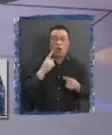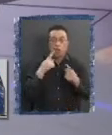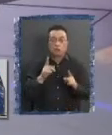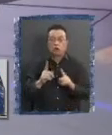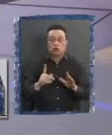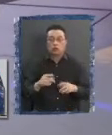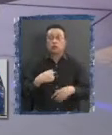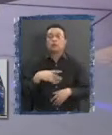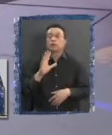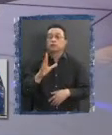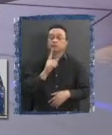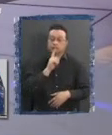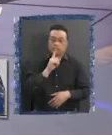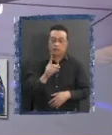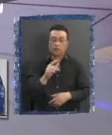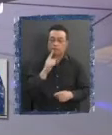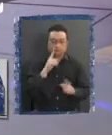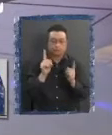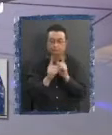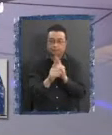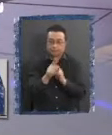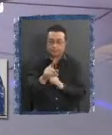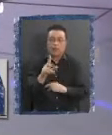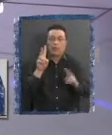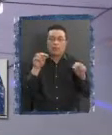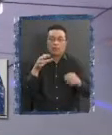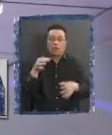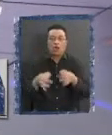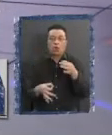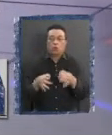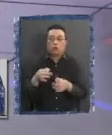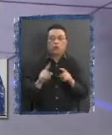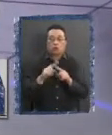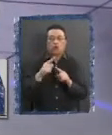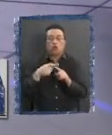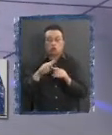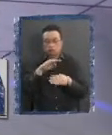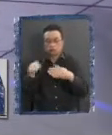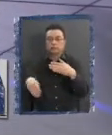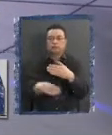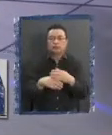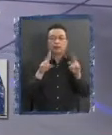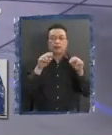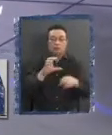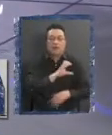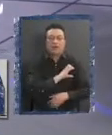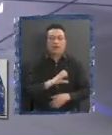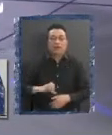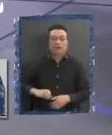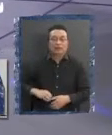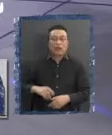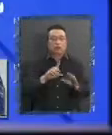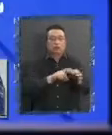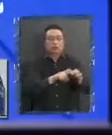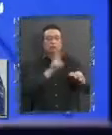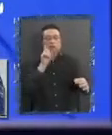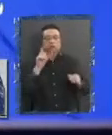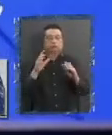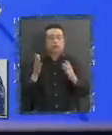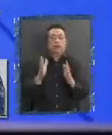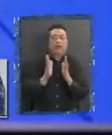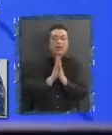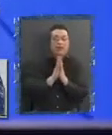Quiero corregir el tema de la justicia y quiero agregar un tema respecto al Estado laico porque no quiero que quede en duda.